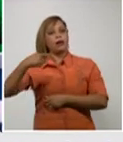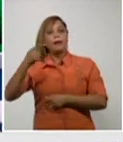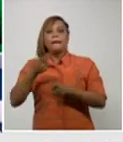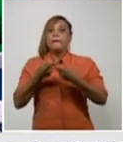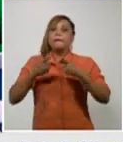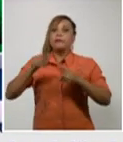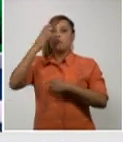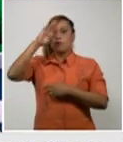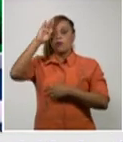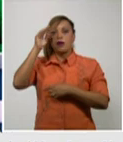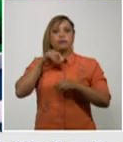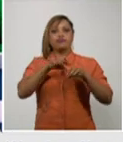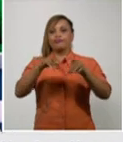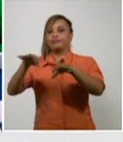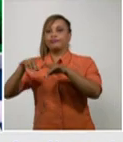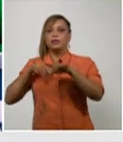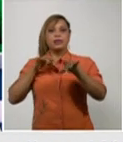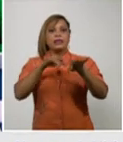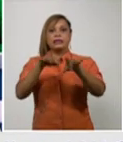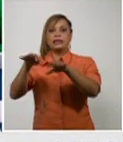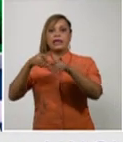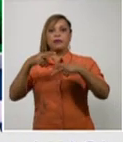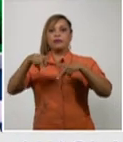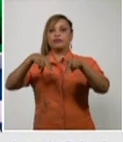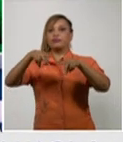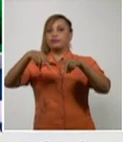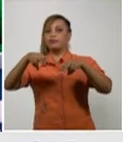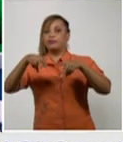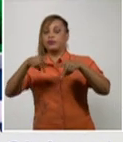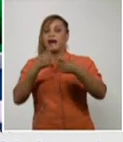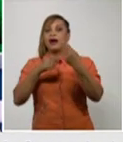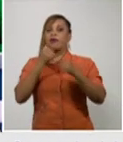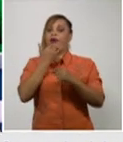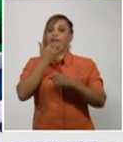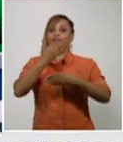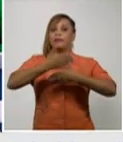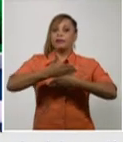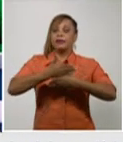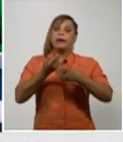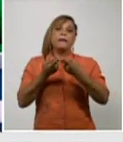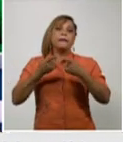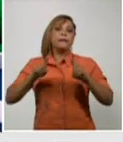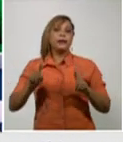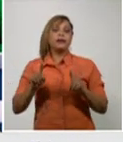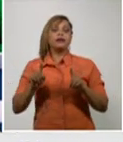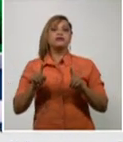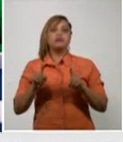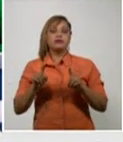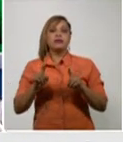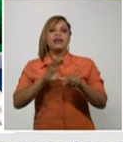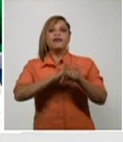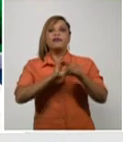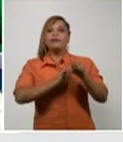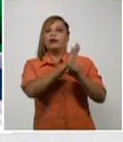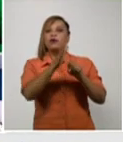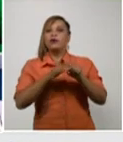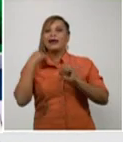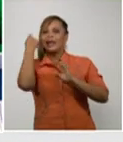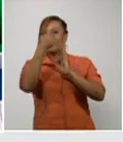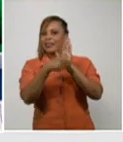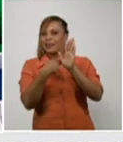movemos a pesar de las limitaciones y lamentablemente esta enfermedad por sus características